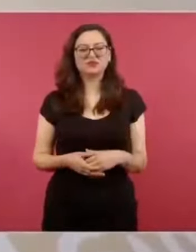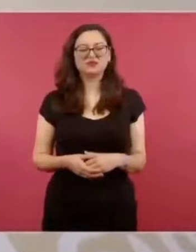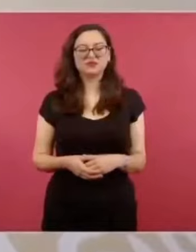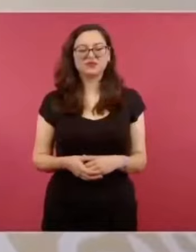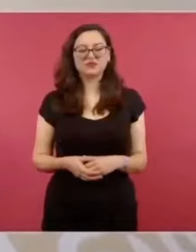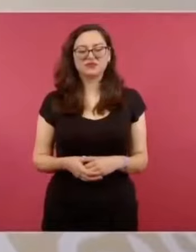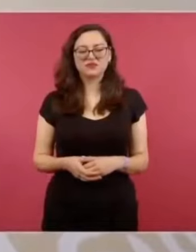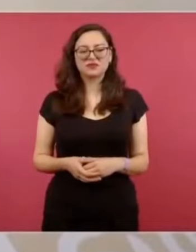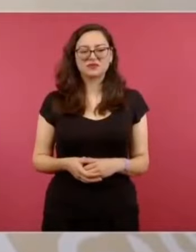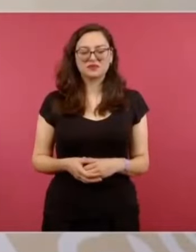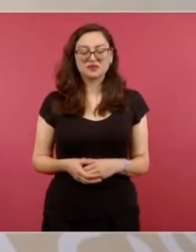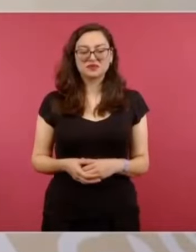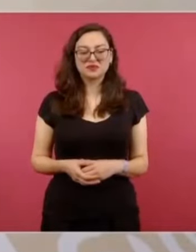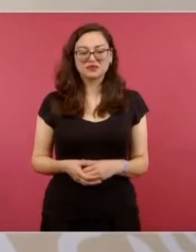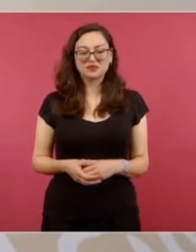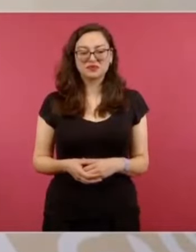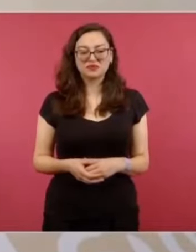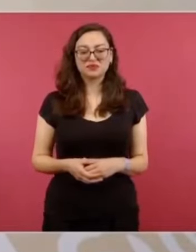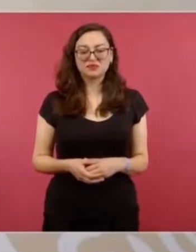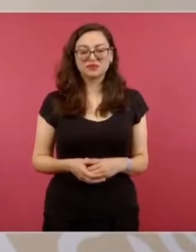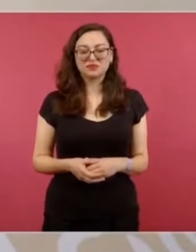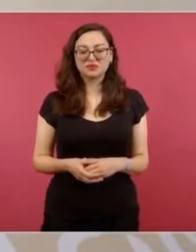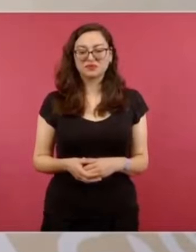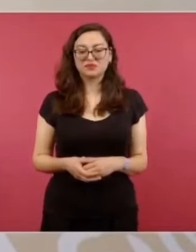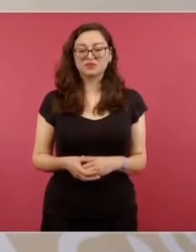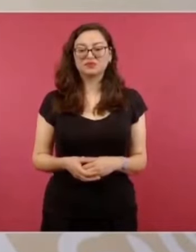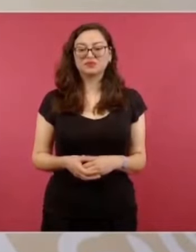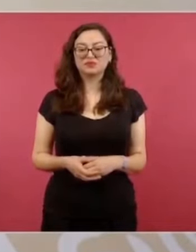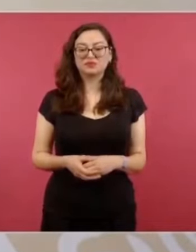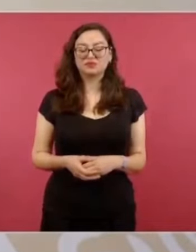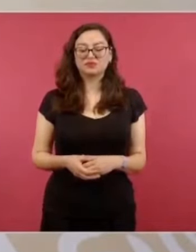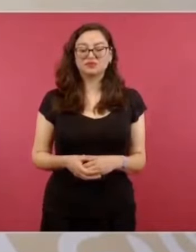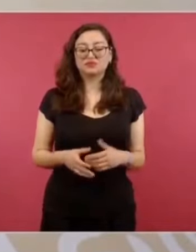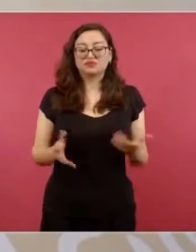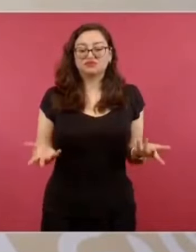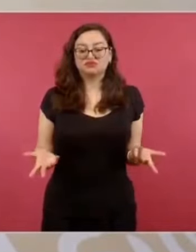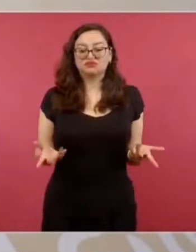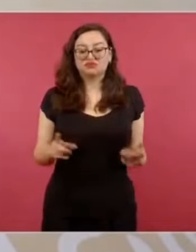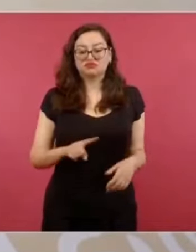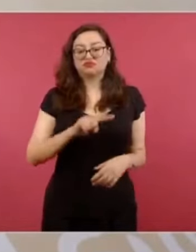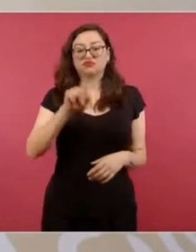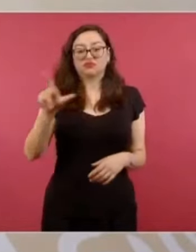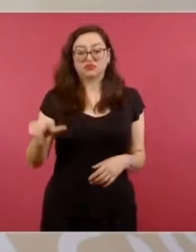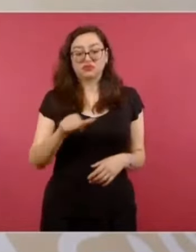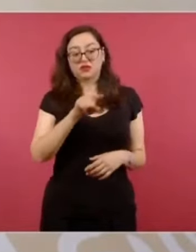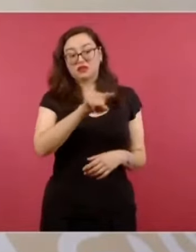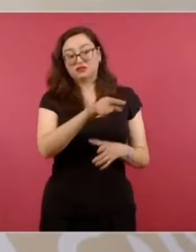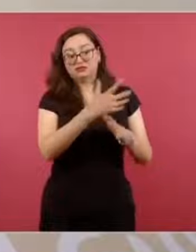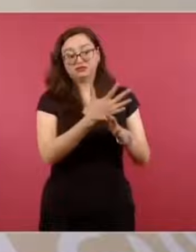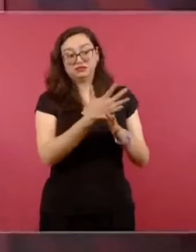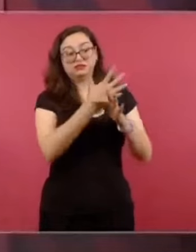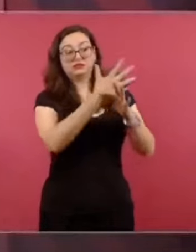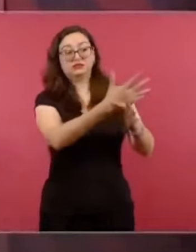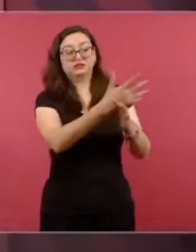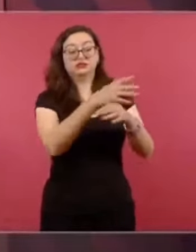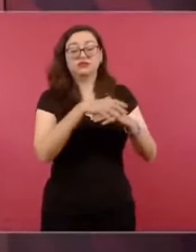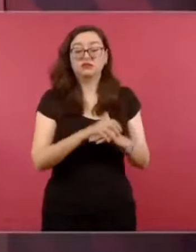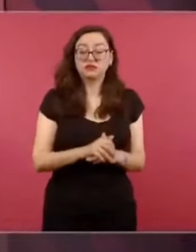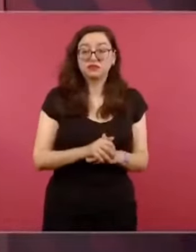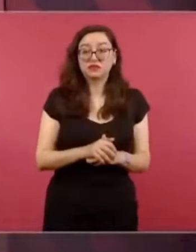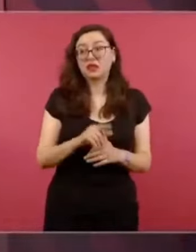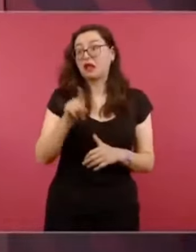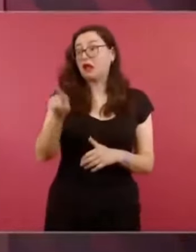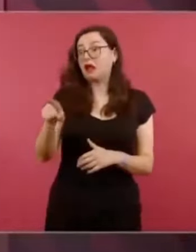como excusa el que para qué se dan a conocer datos personales?